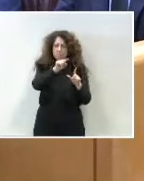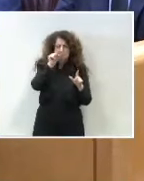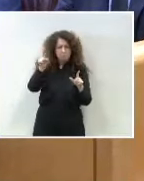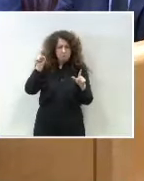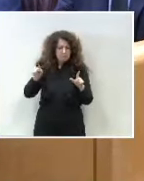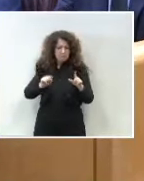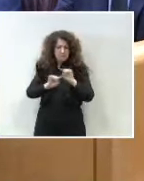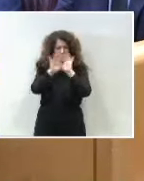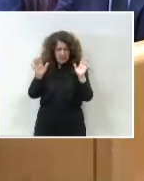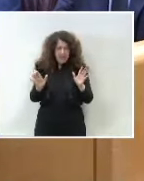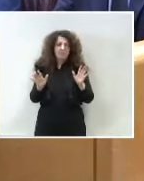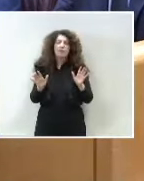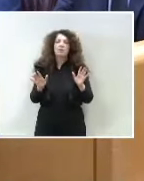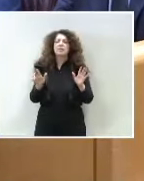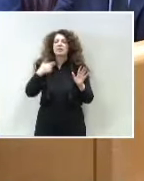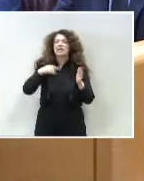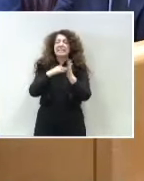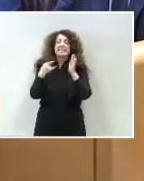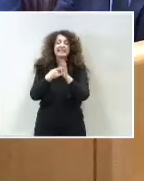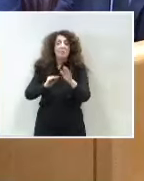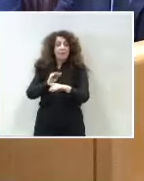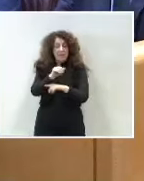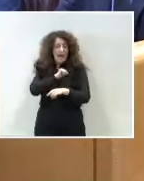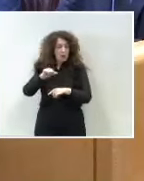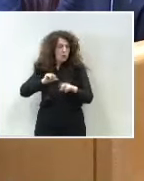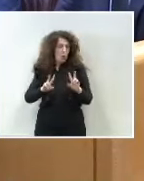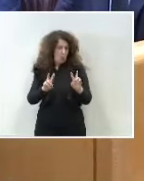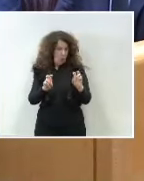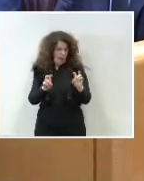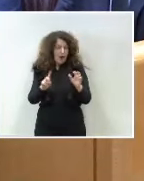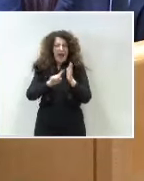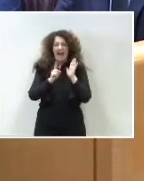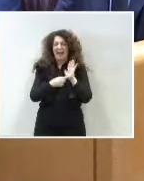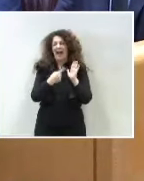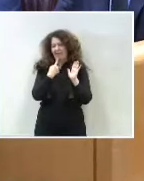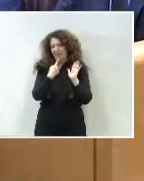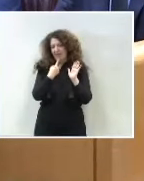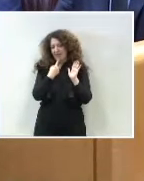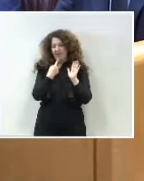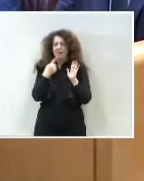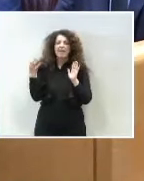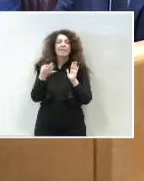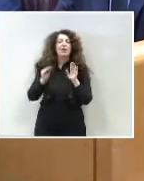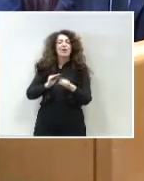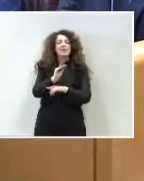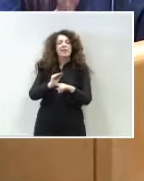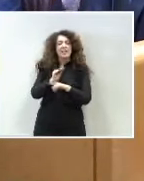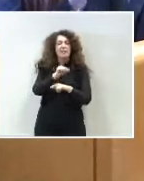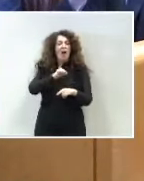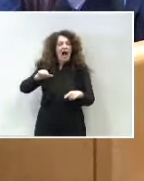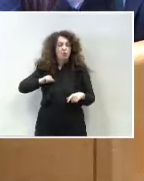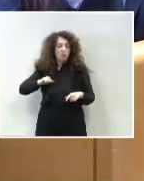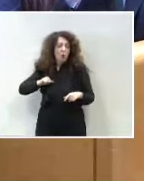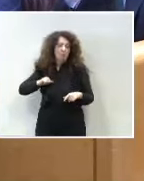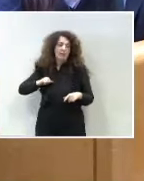encima de la mesa un nuevo sistema de financiación autonómica. La ley así lo indica. Queremos, además, que esa financiación autonómica, la respuesta tiene que